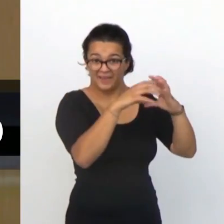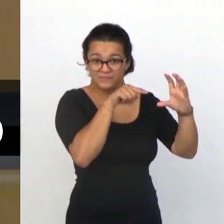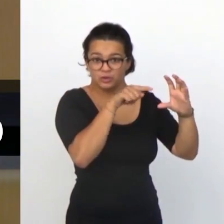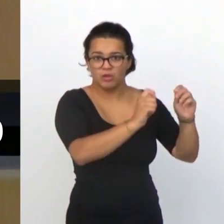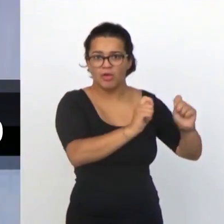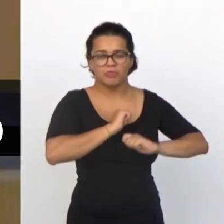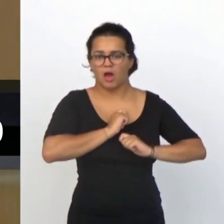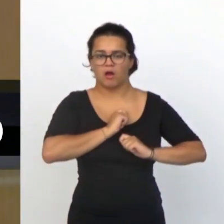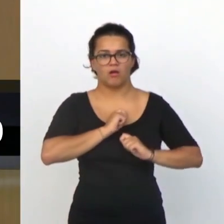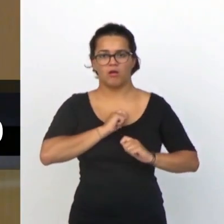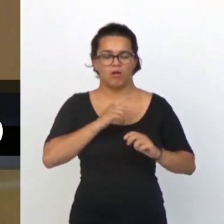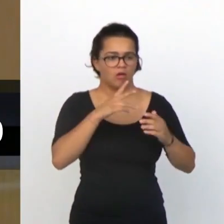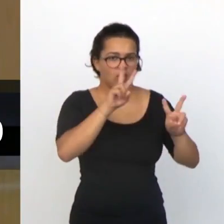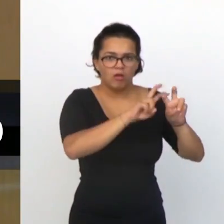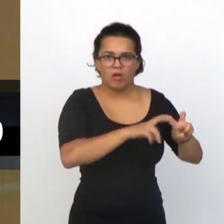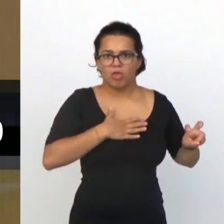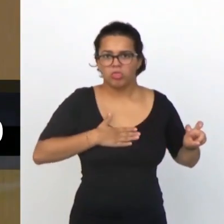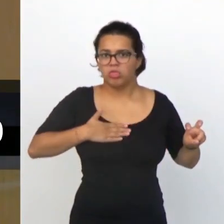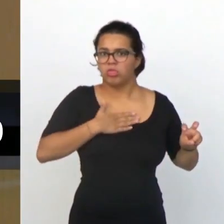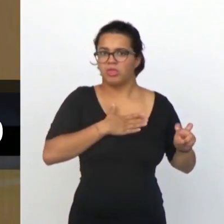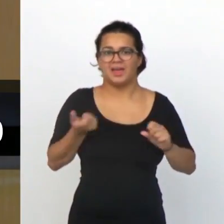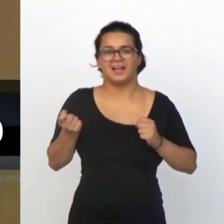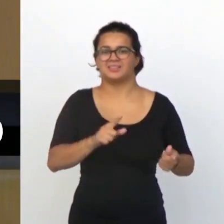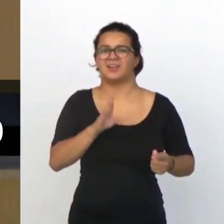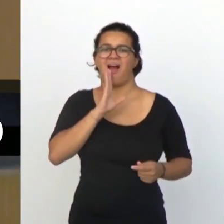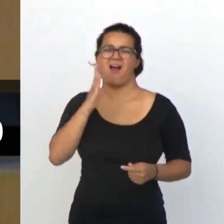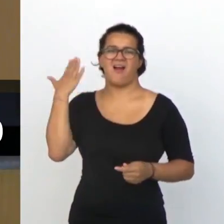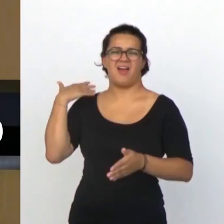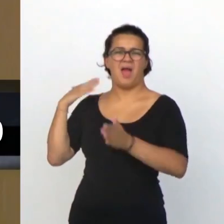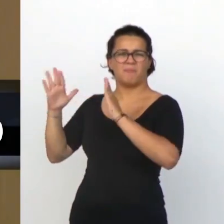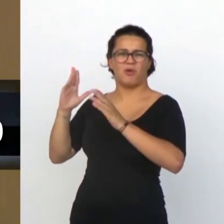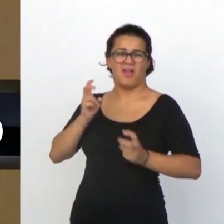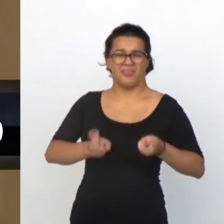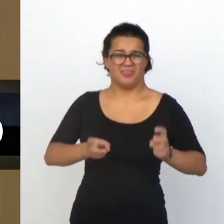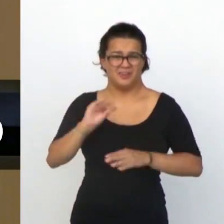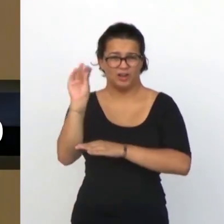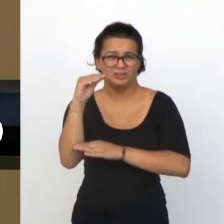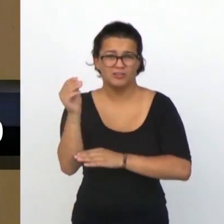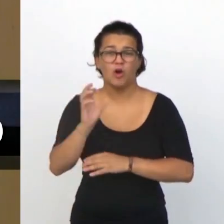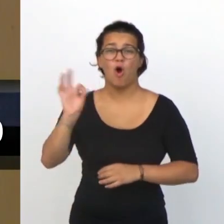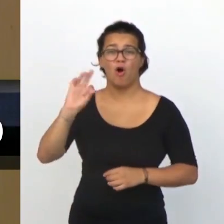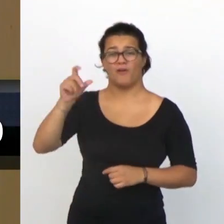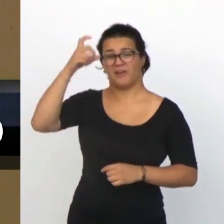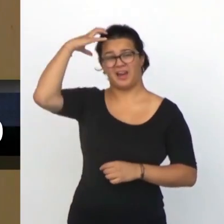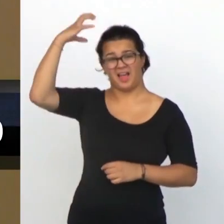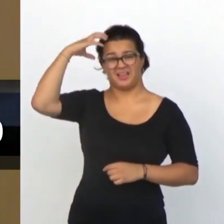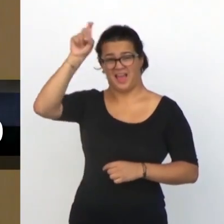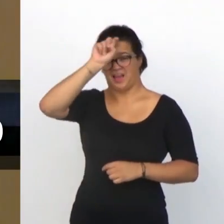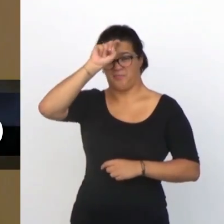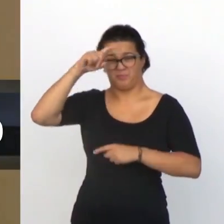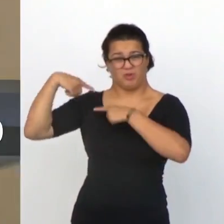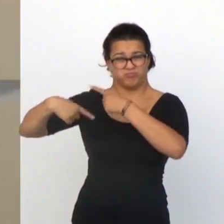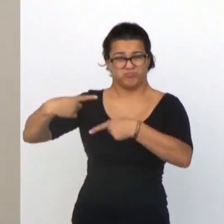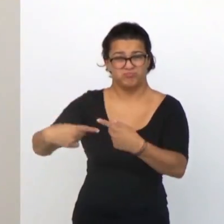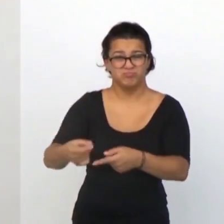el cerebro ejerce una fascinación semejante a la de los dinosaurios o el Egipto de